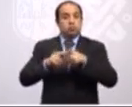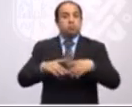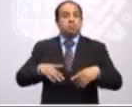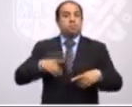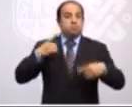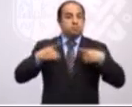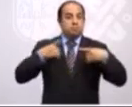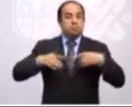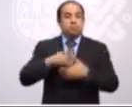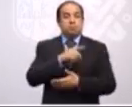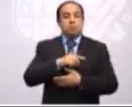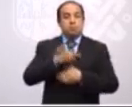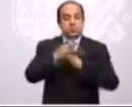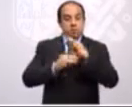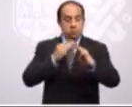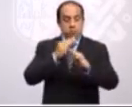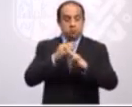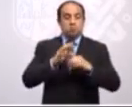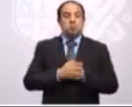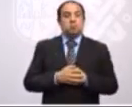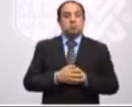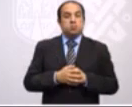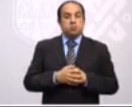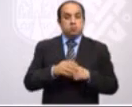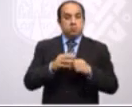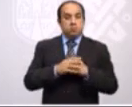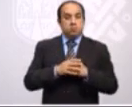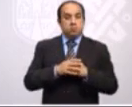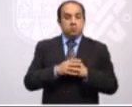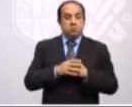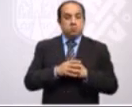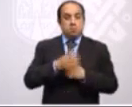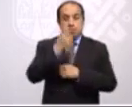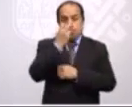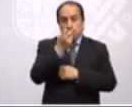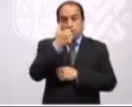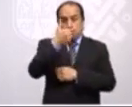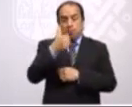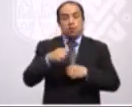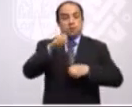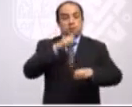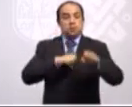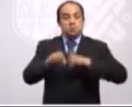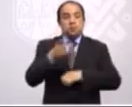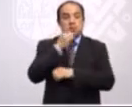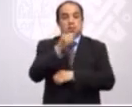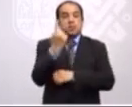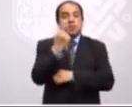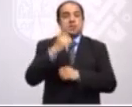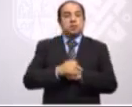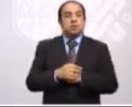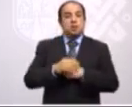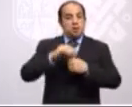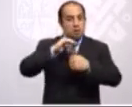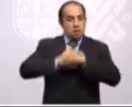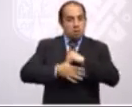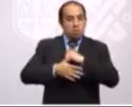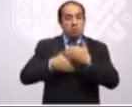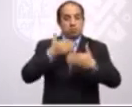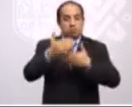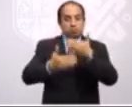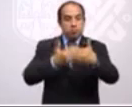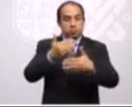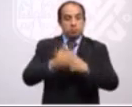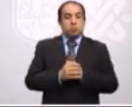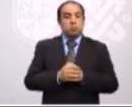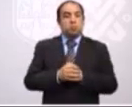La que sigue, por favor. De estas seis empresas, les comentaba que terminaron el procedimiento,